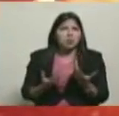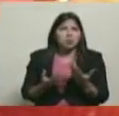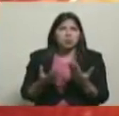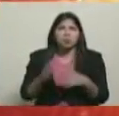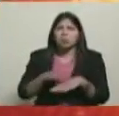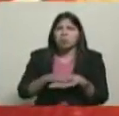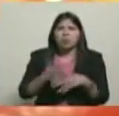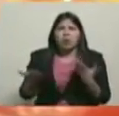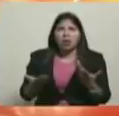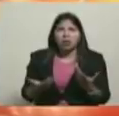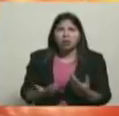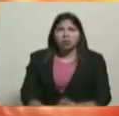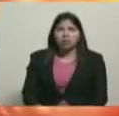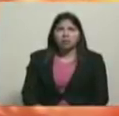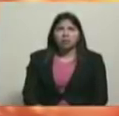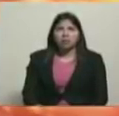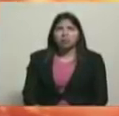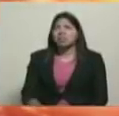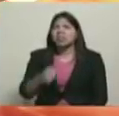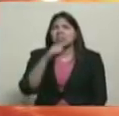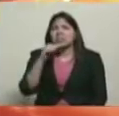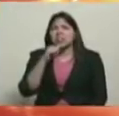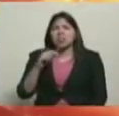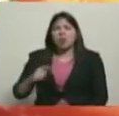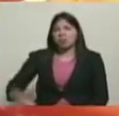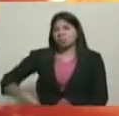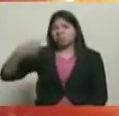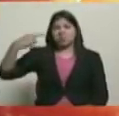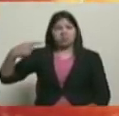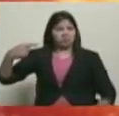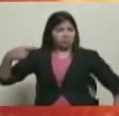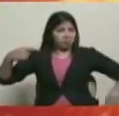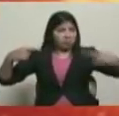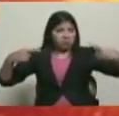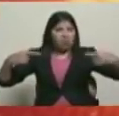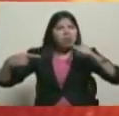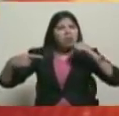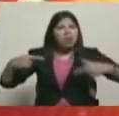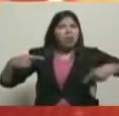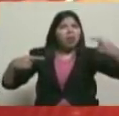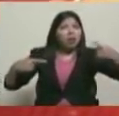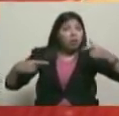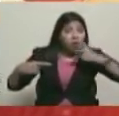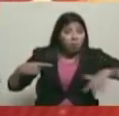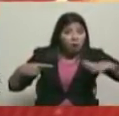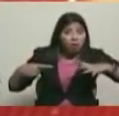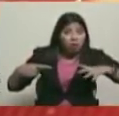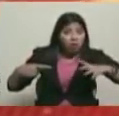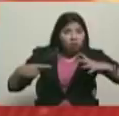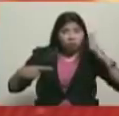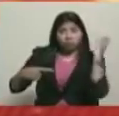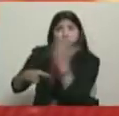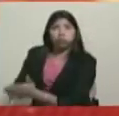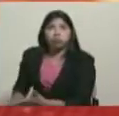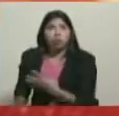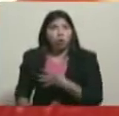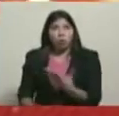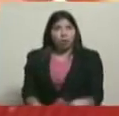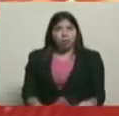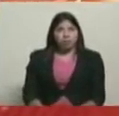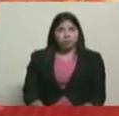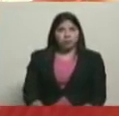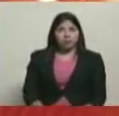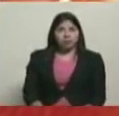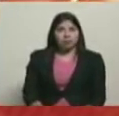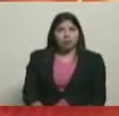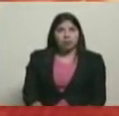¿Se van a alzar contra quién? ¿Contra el pueblo? No van a poder con el pueblo. No van a poder contra el pueblo. Y te repito y repito,